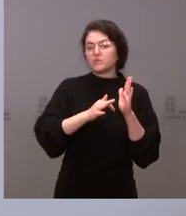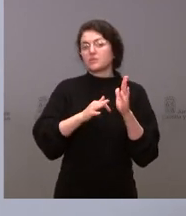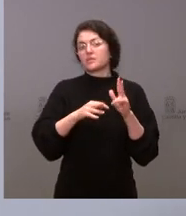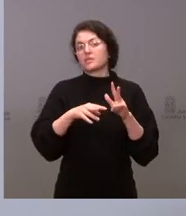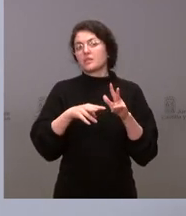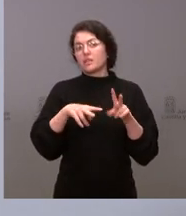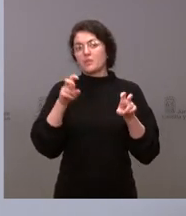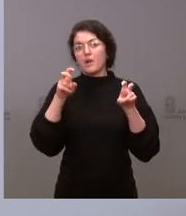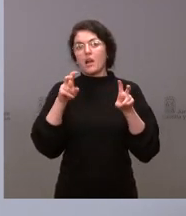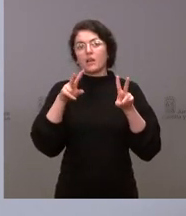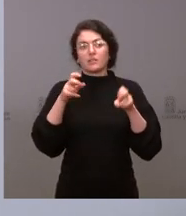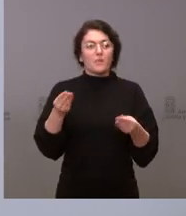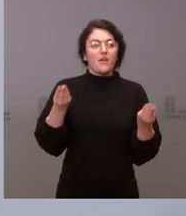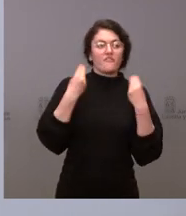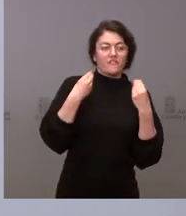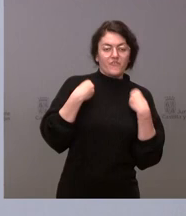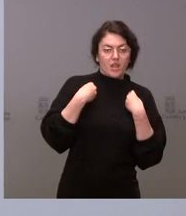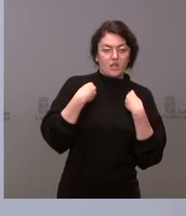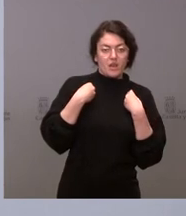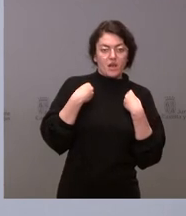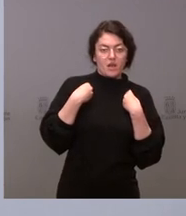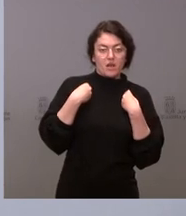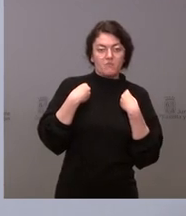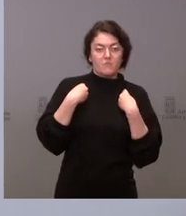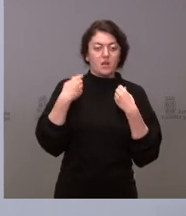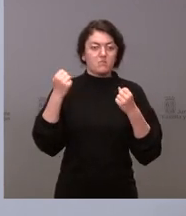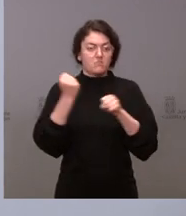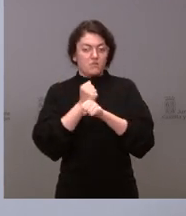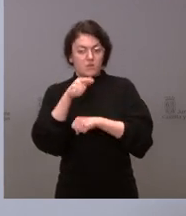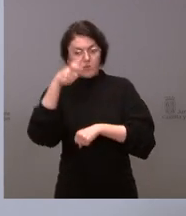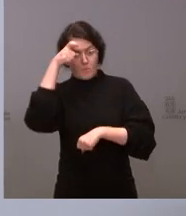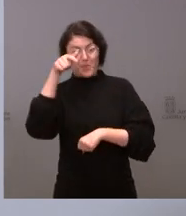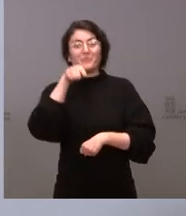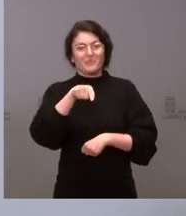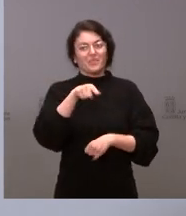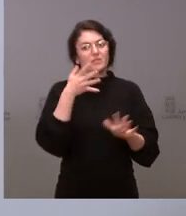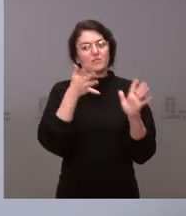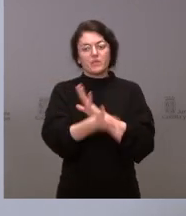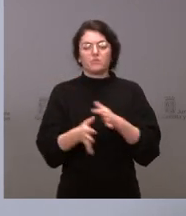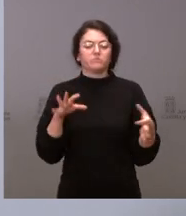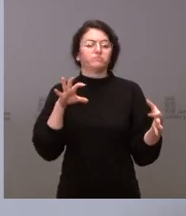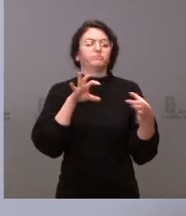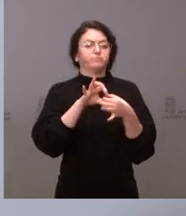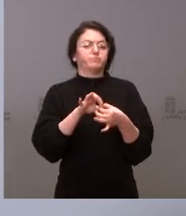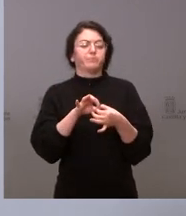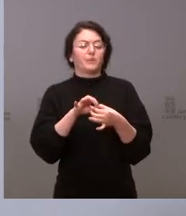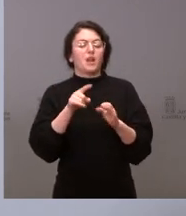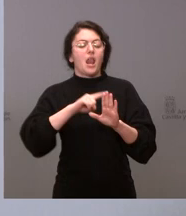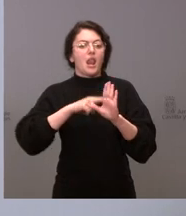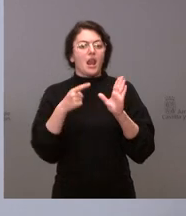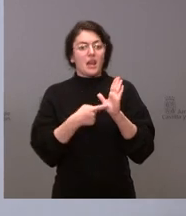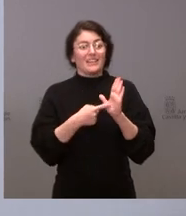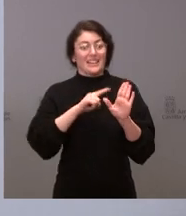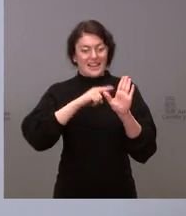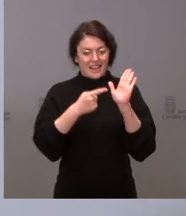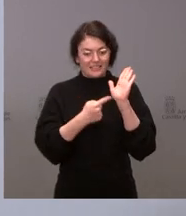residencia y la actividad laboral en el medio rural. Necesita la aprobación de una ley. Lo he dicho, que esa ley se aprobará este